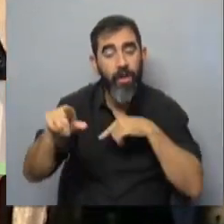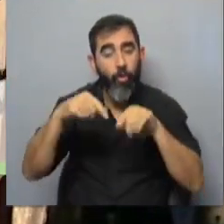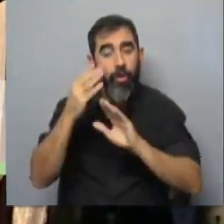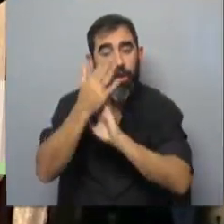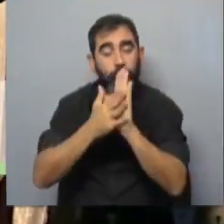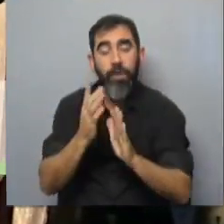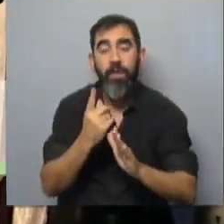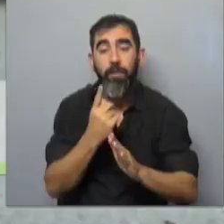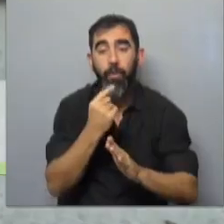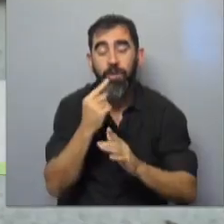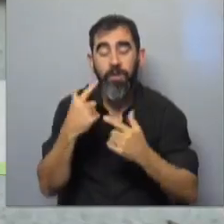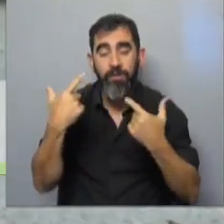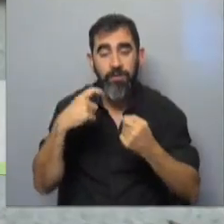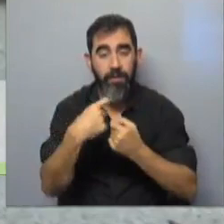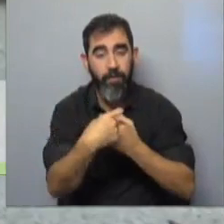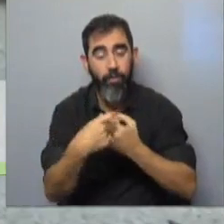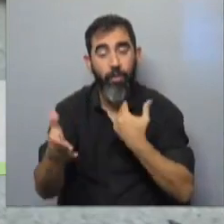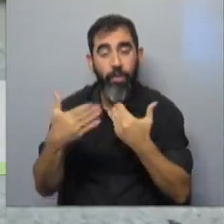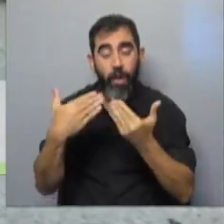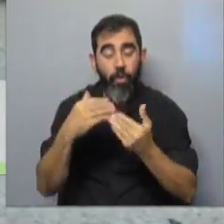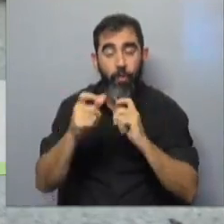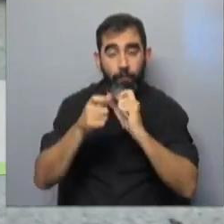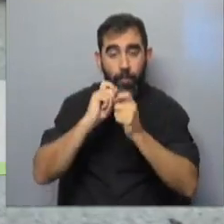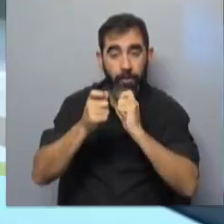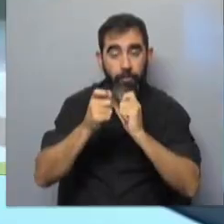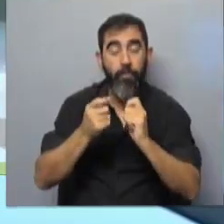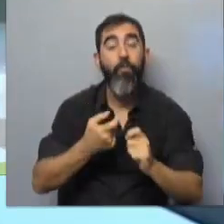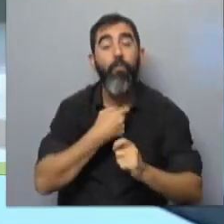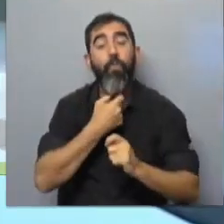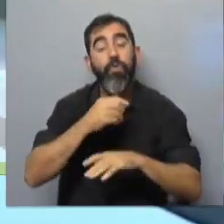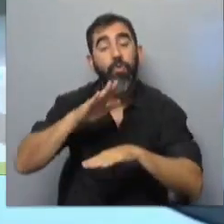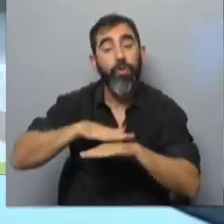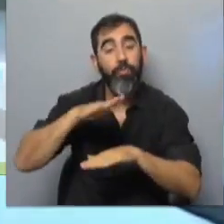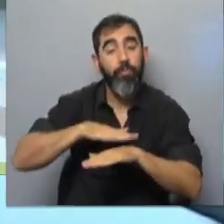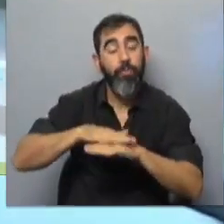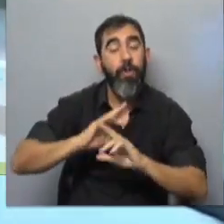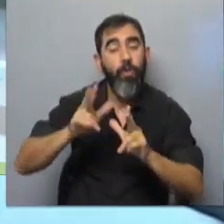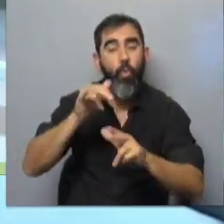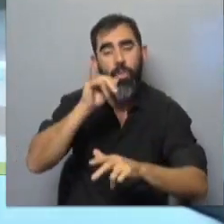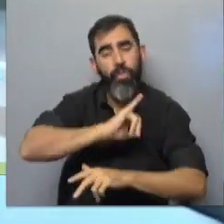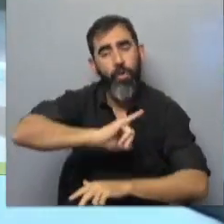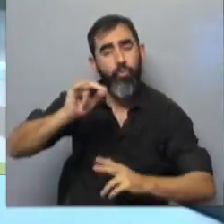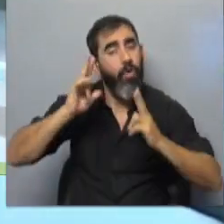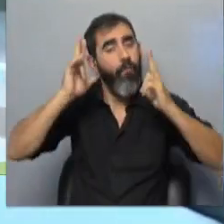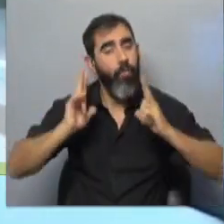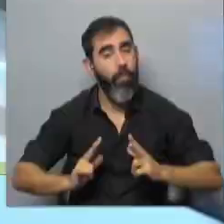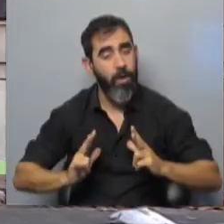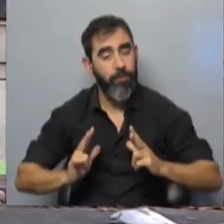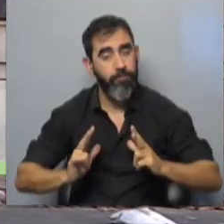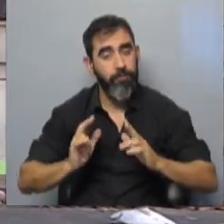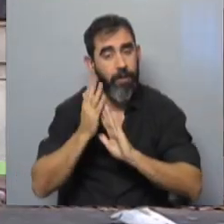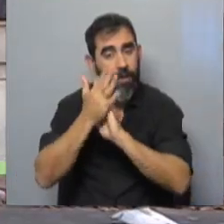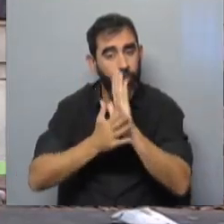Nacional de Sindicatos Policiales. En diálogo con MBD Noticias, el vocero de la Coordinadora adelantó que harán las denuncias formales en los organismos